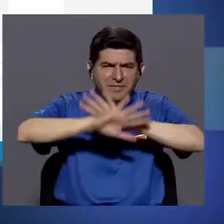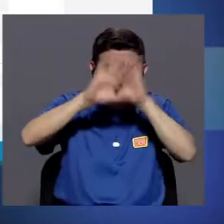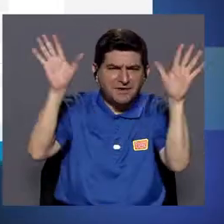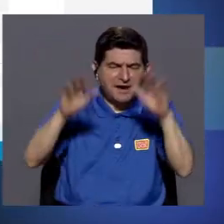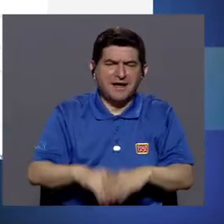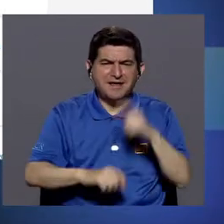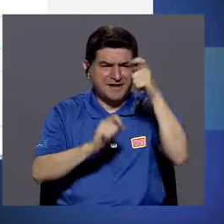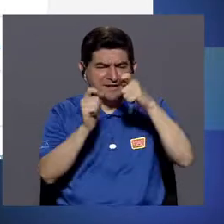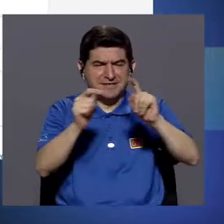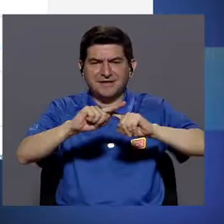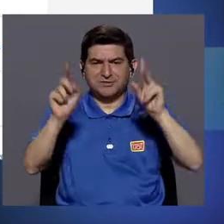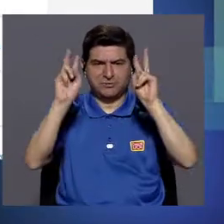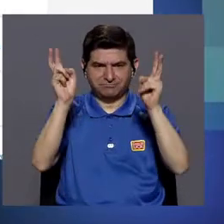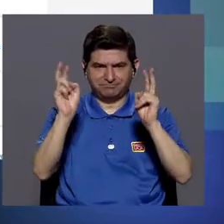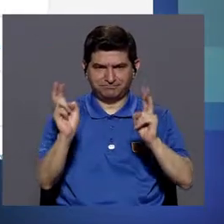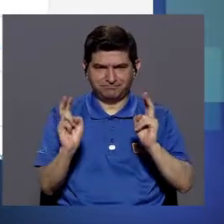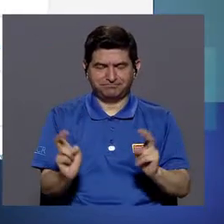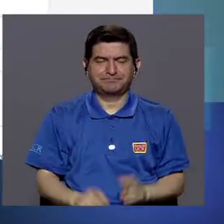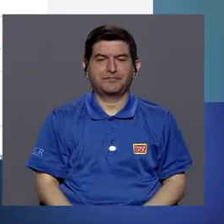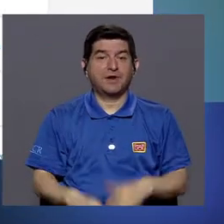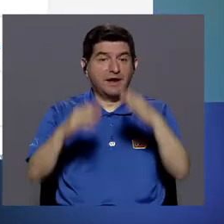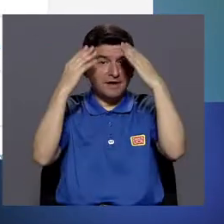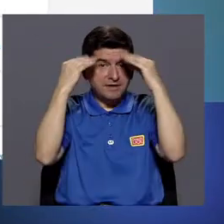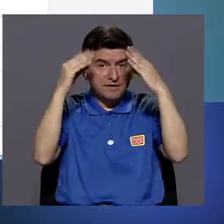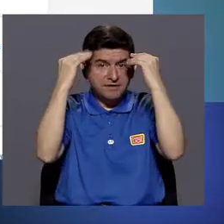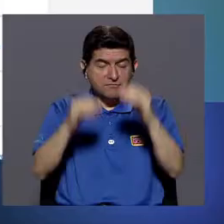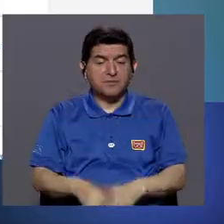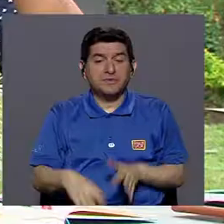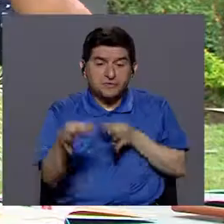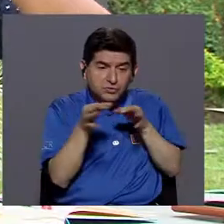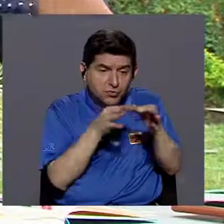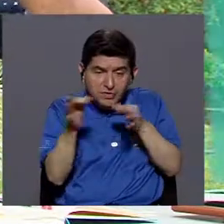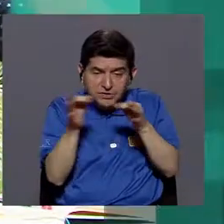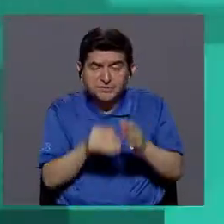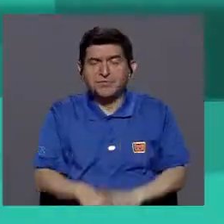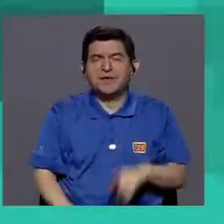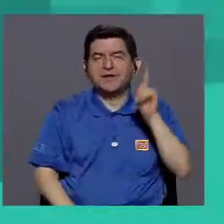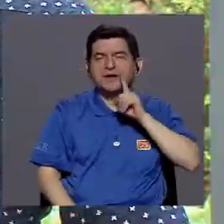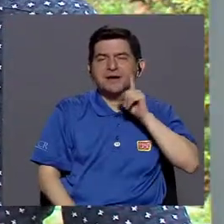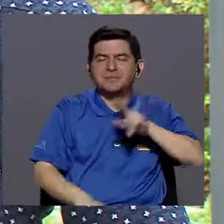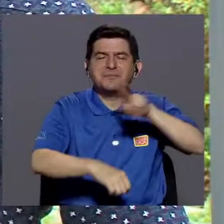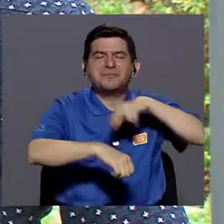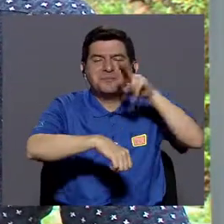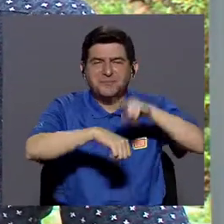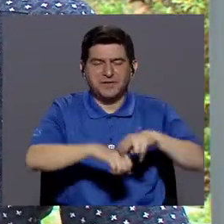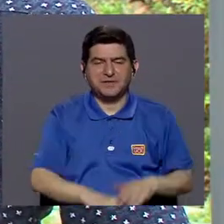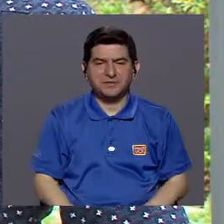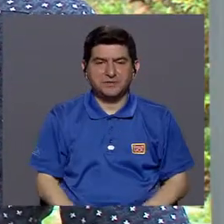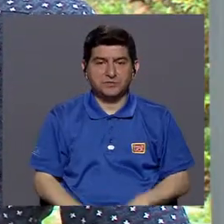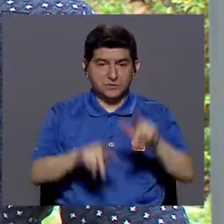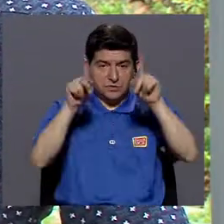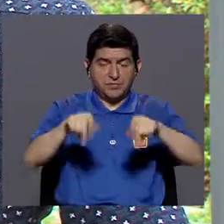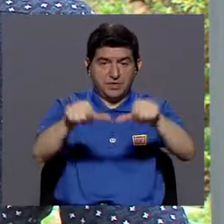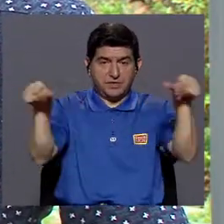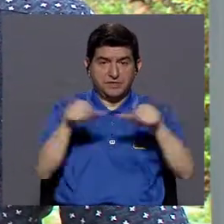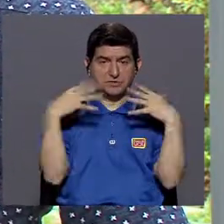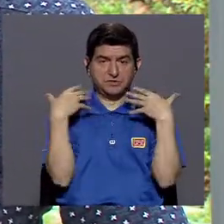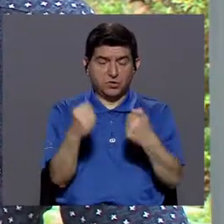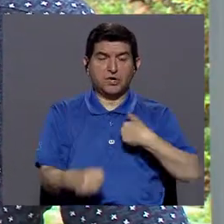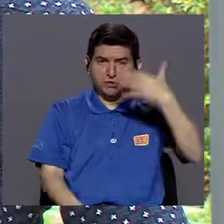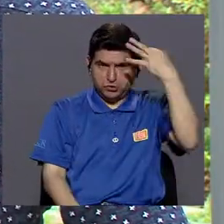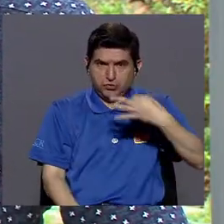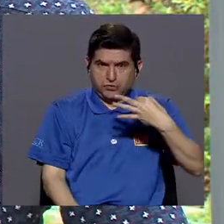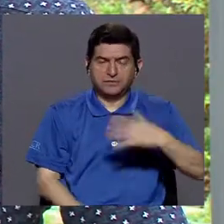muy específica sobre muchos temas además, una información que trata de explicar los mitos más frecuentes, el personal de la salud tiene que estar, yo considero que